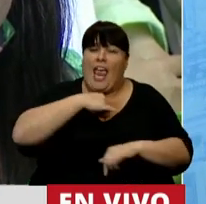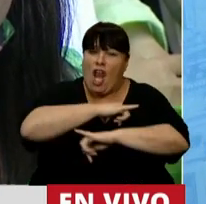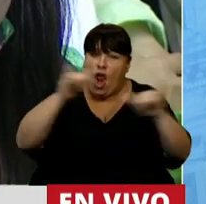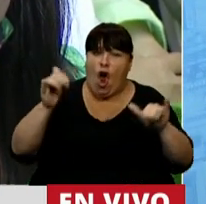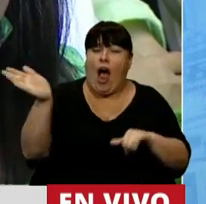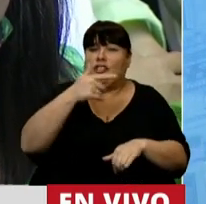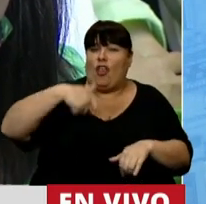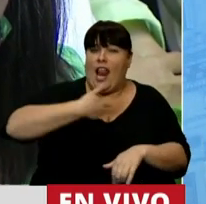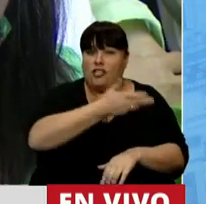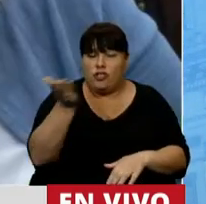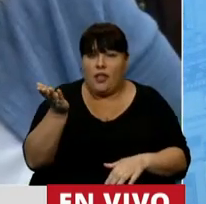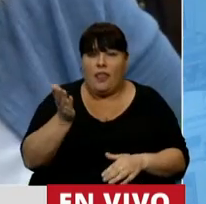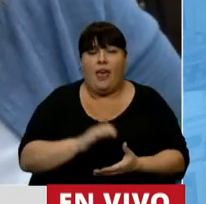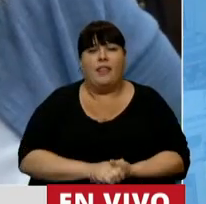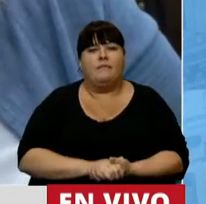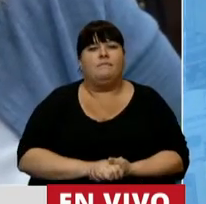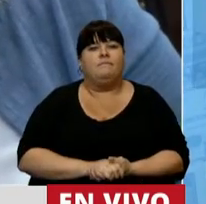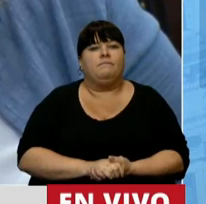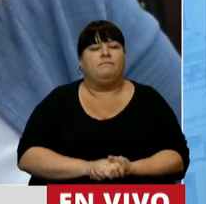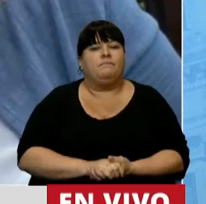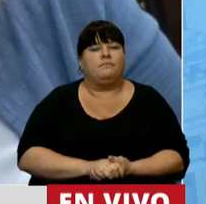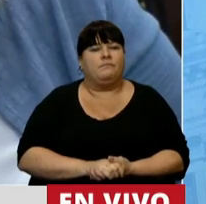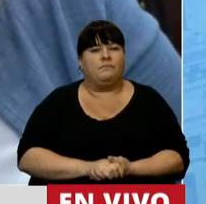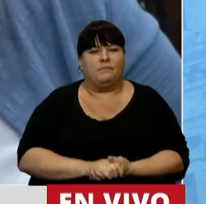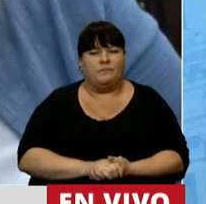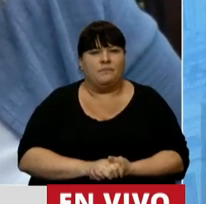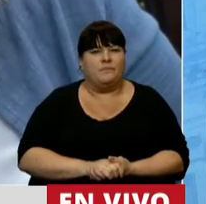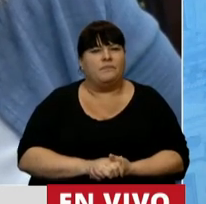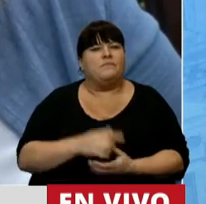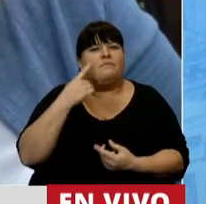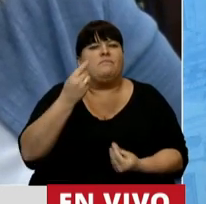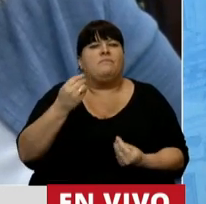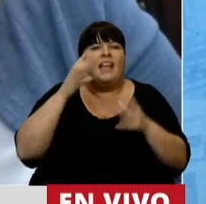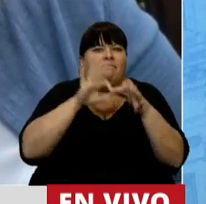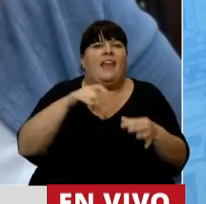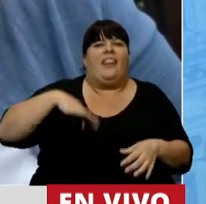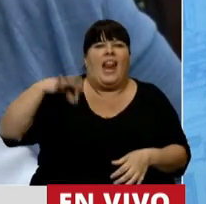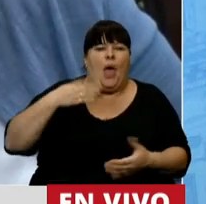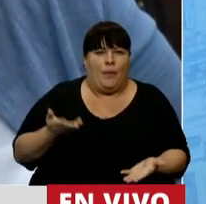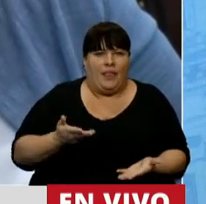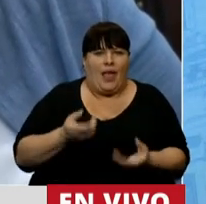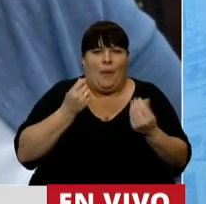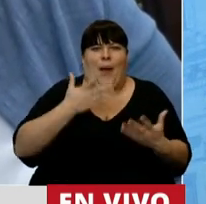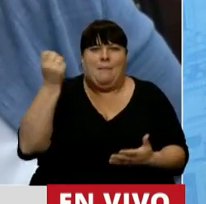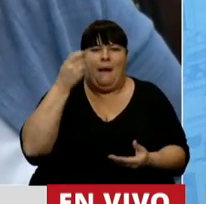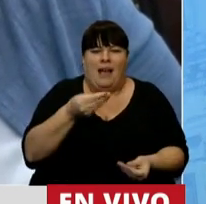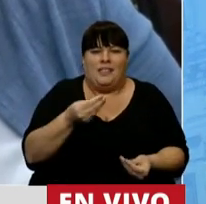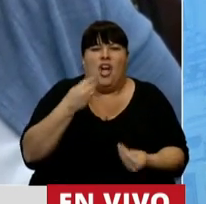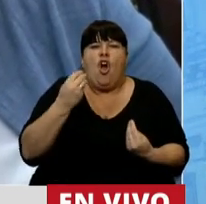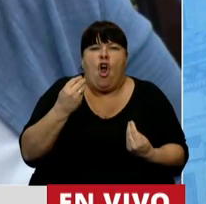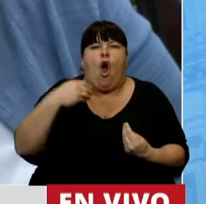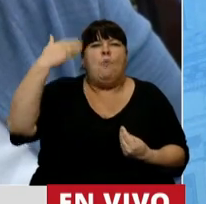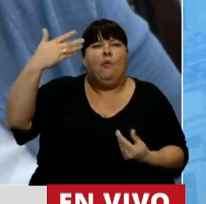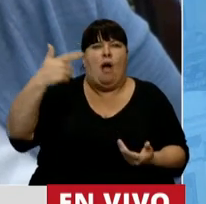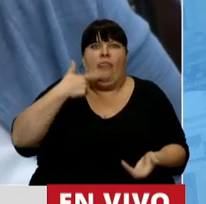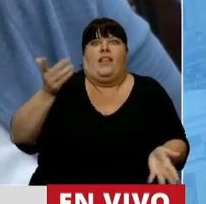dejar a nuestra sociedad es la relativización de la vida. ¿Con qué cara nos vamos